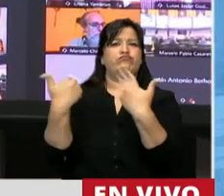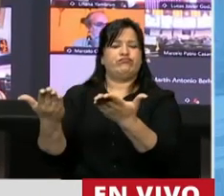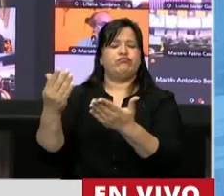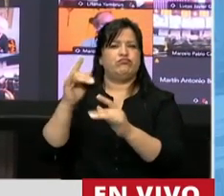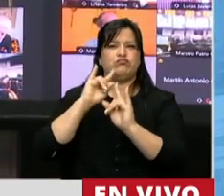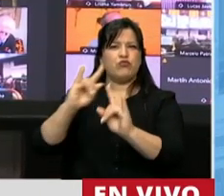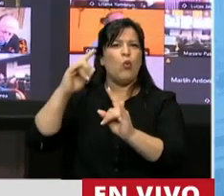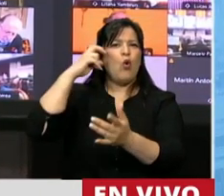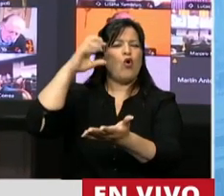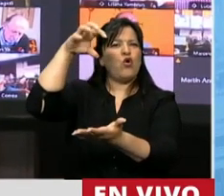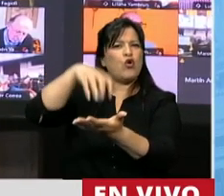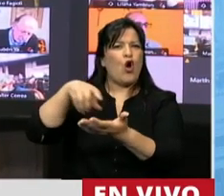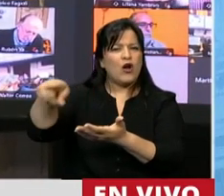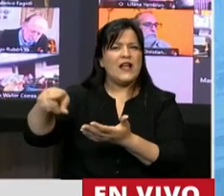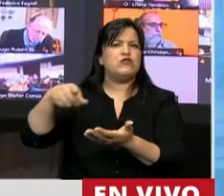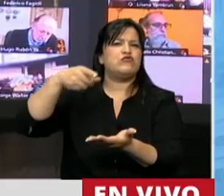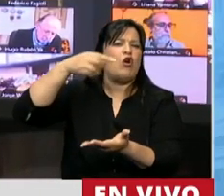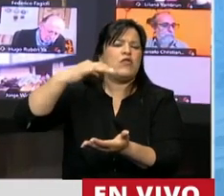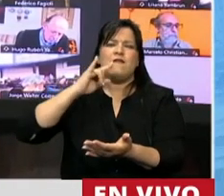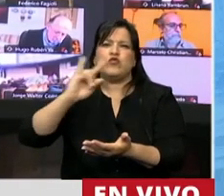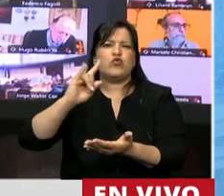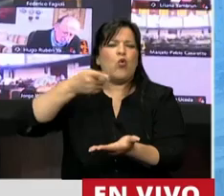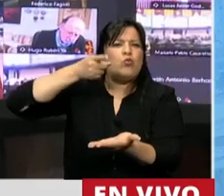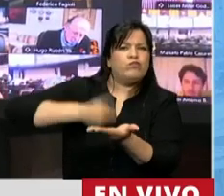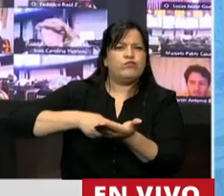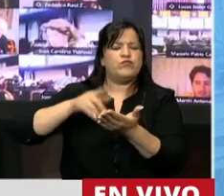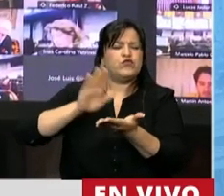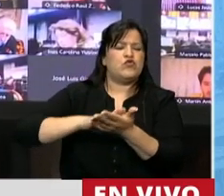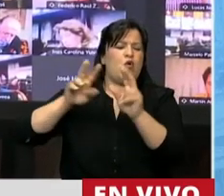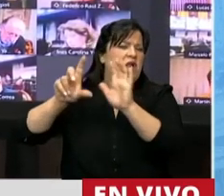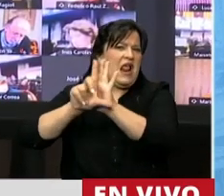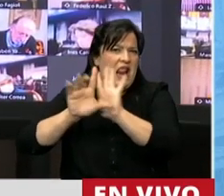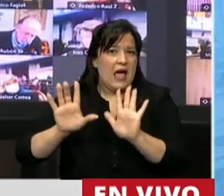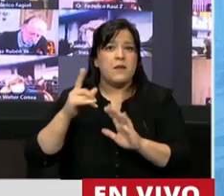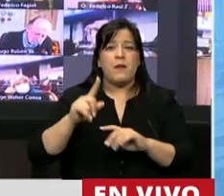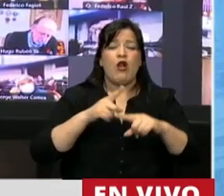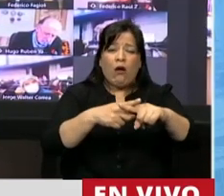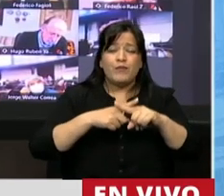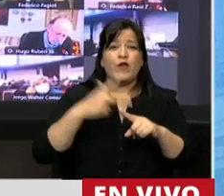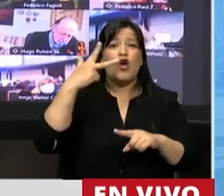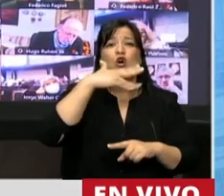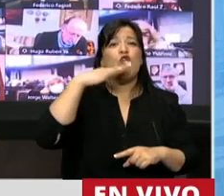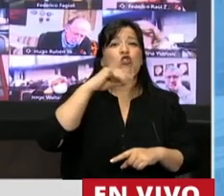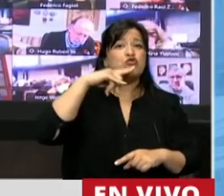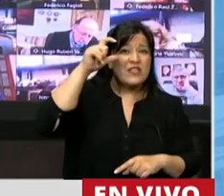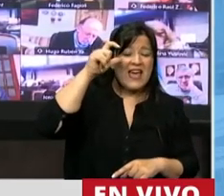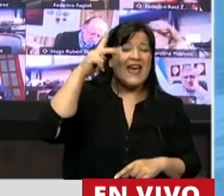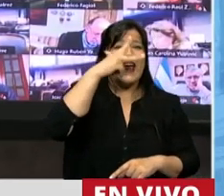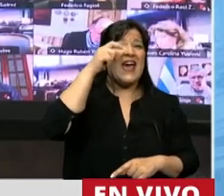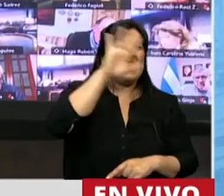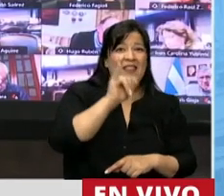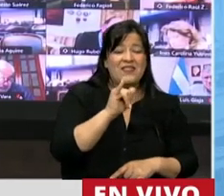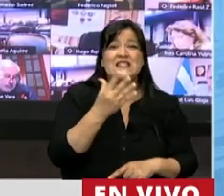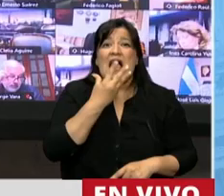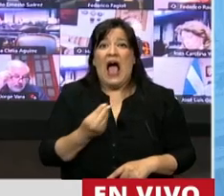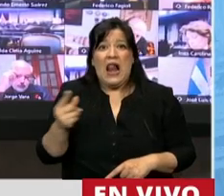como una discusión a definir por ley. Hubo un célebre debate entre José Hernández y Leandro Alén, en donde